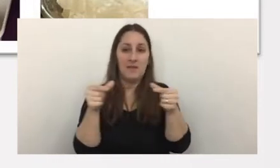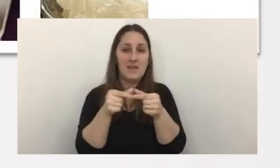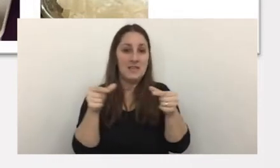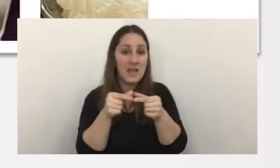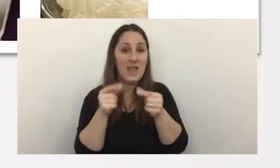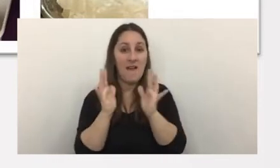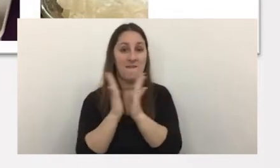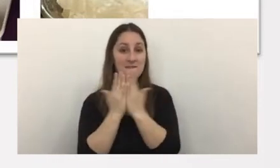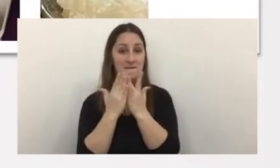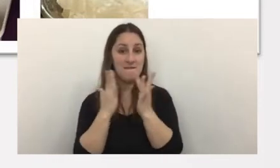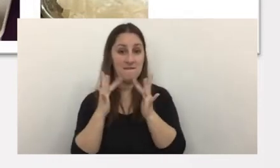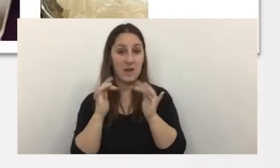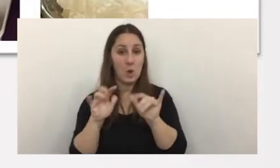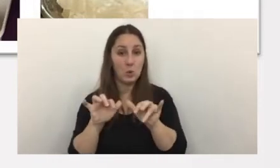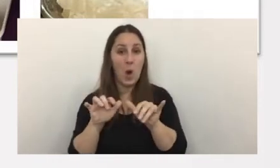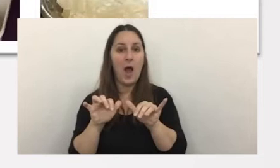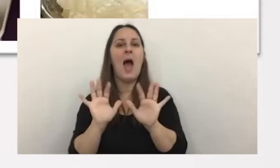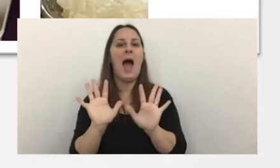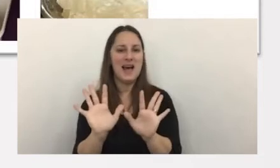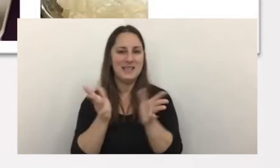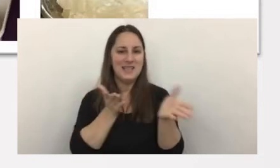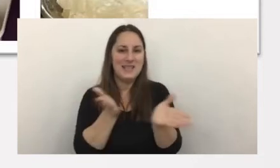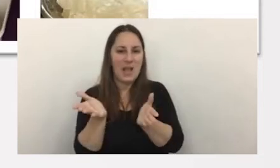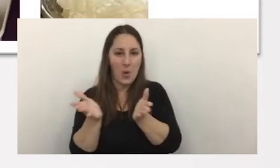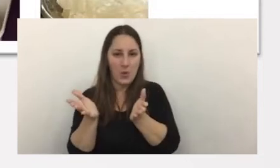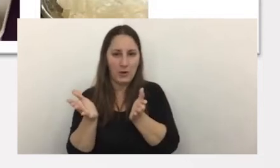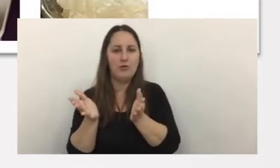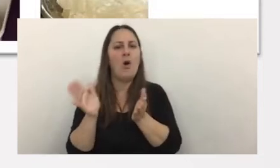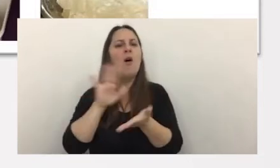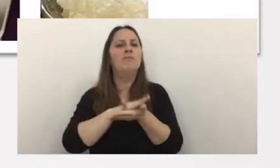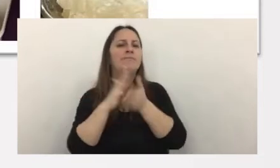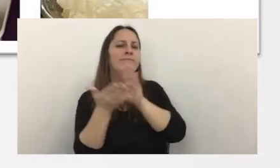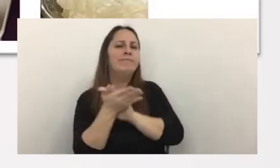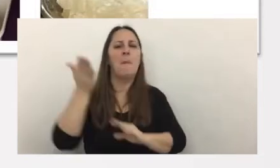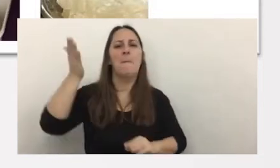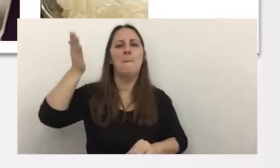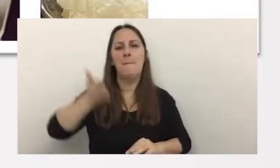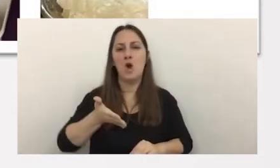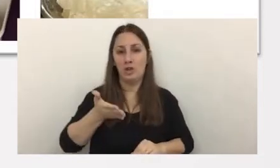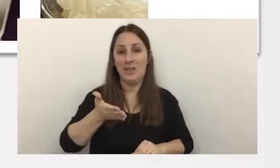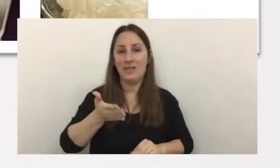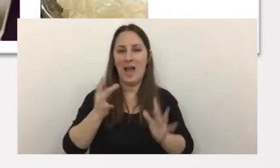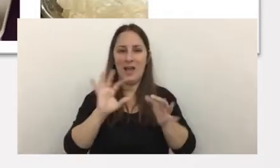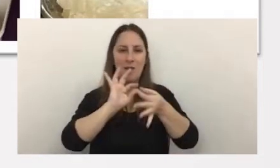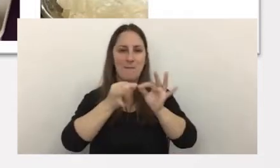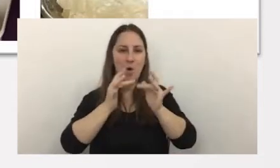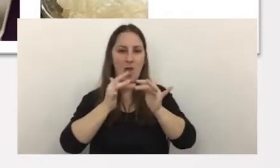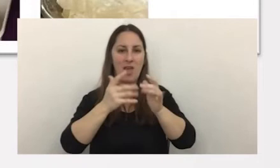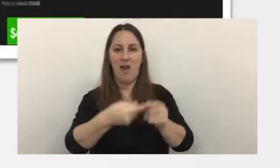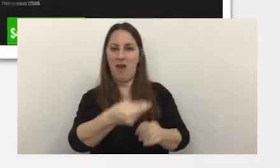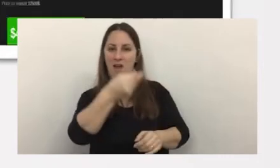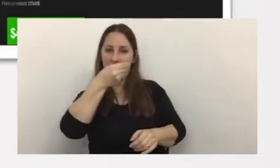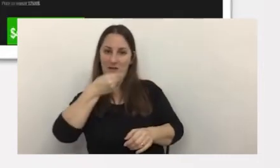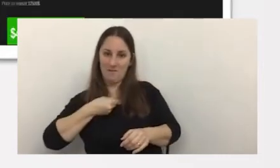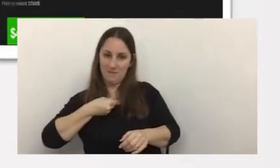billeteras virtuales hoy usan este tipo de servicios a cambio de un porcentaje de las criptomonedas que les van a limpiar a